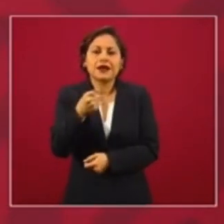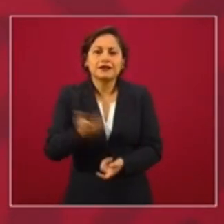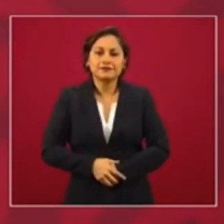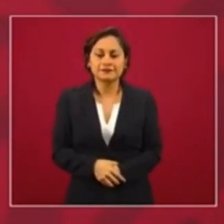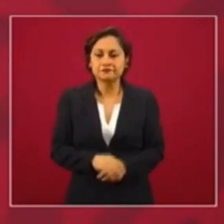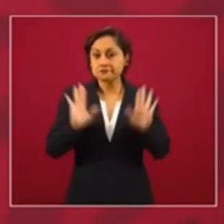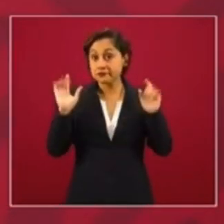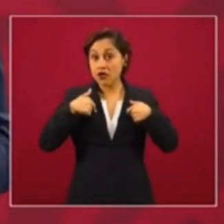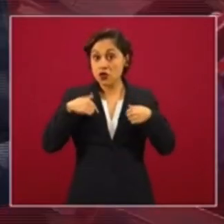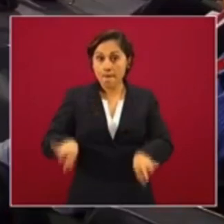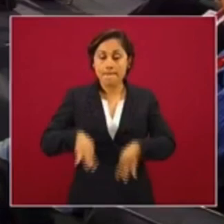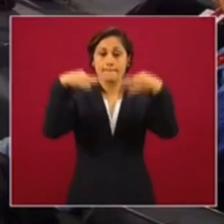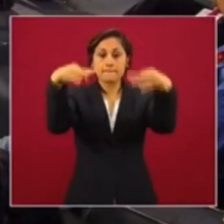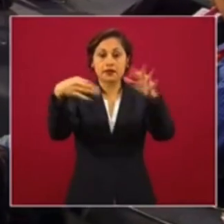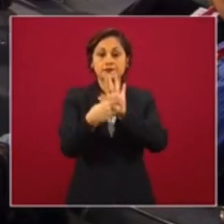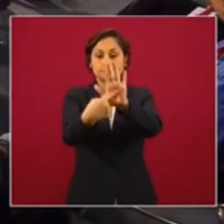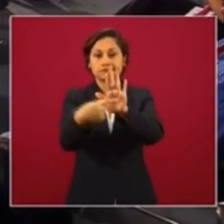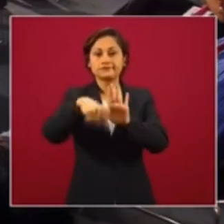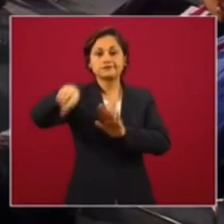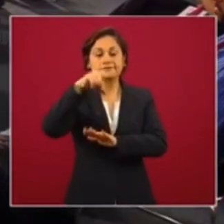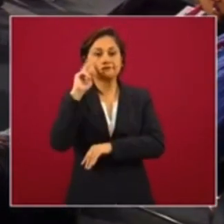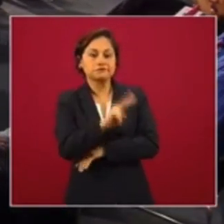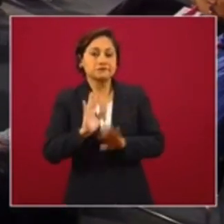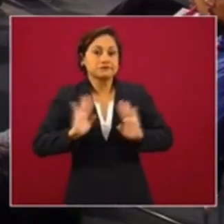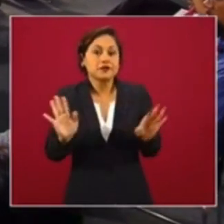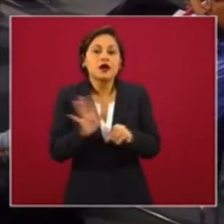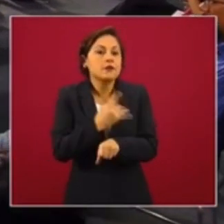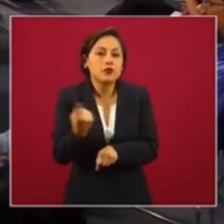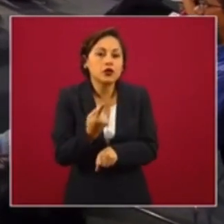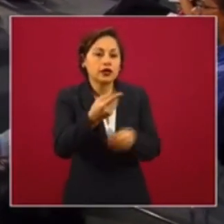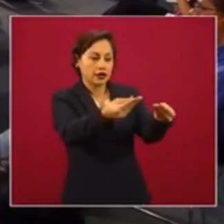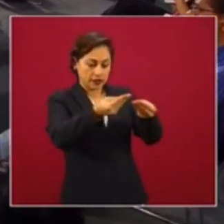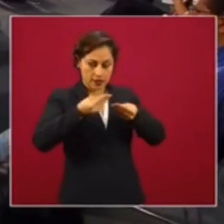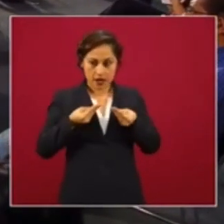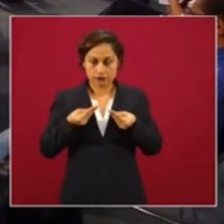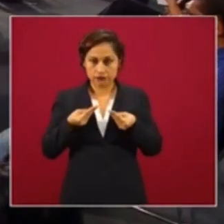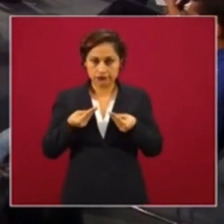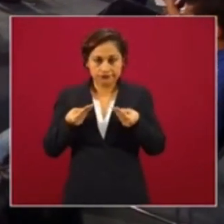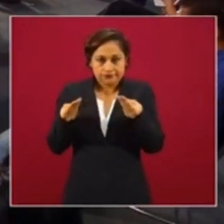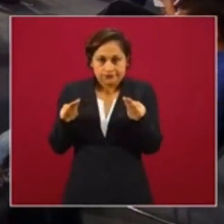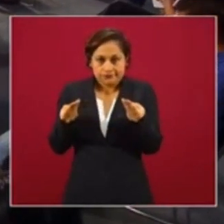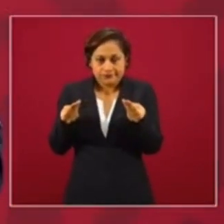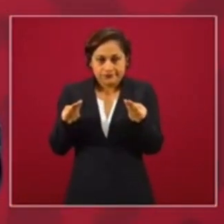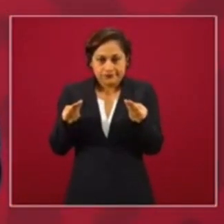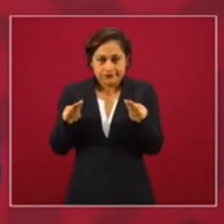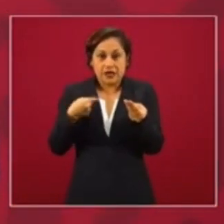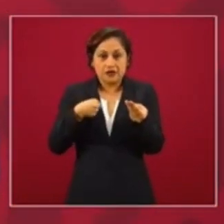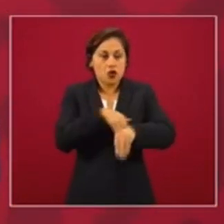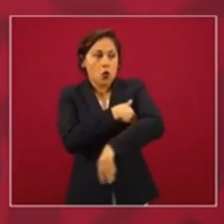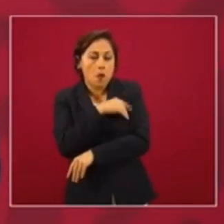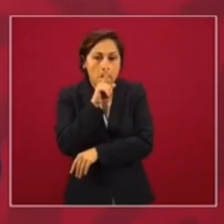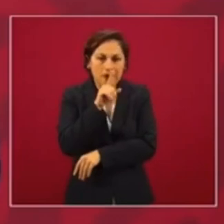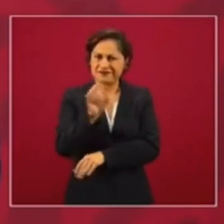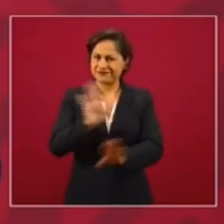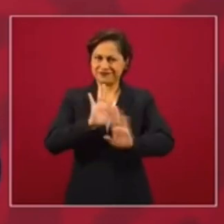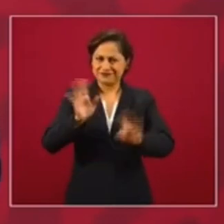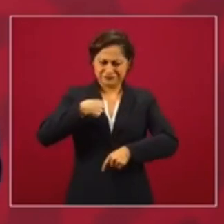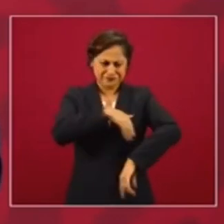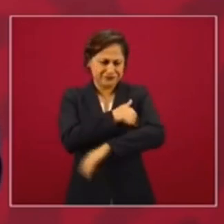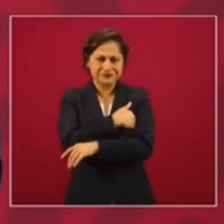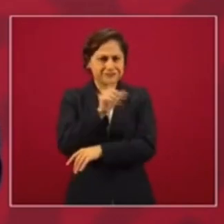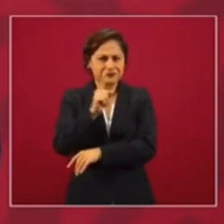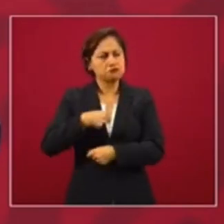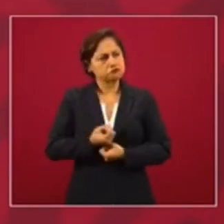Yo lo voy a conocer porque me lo entregan y mi pepión es bodega, siempre digo lo que pienso,